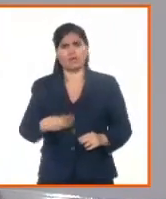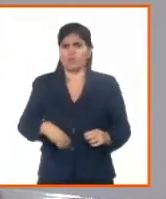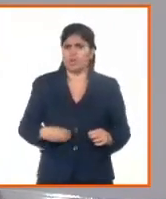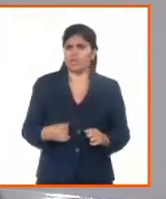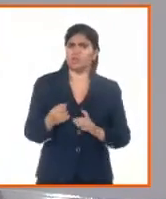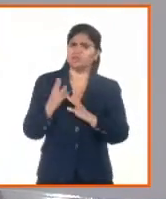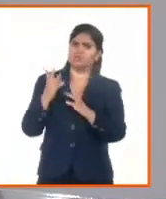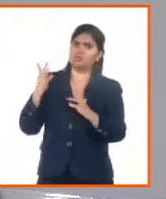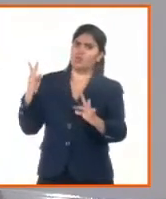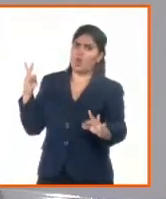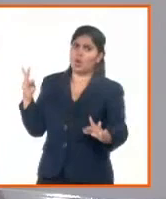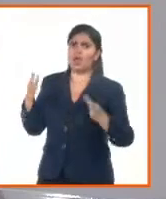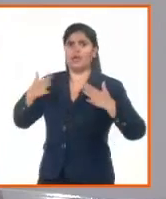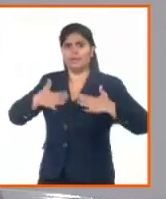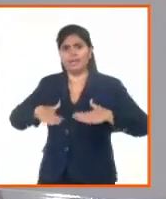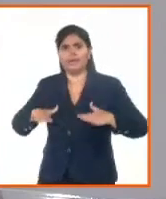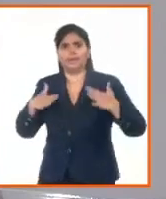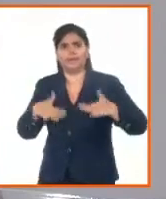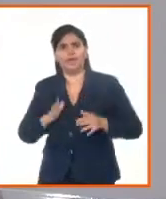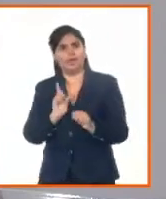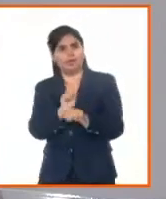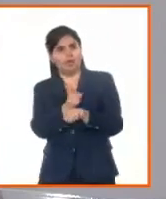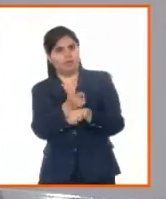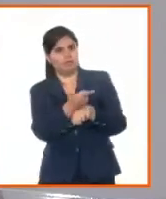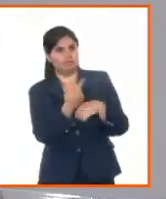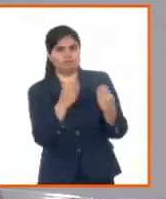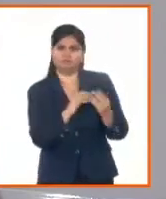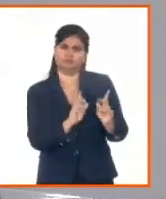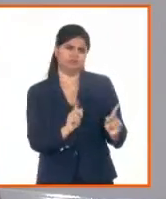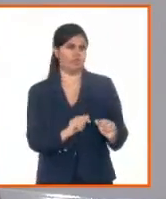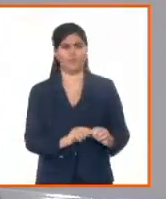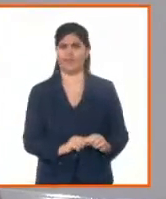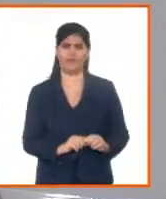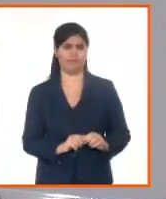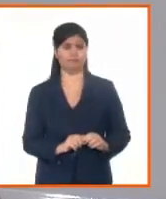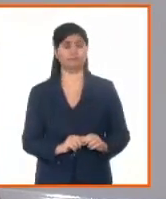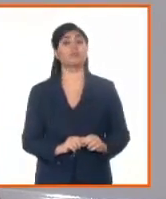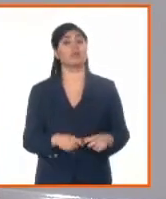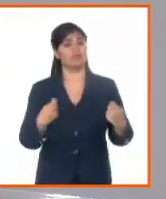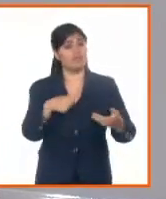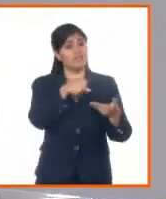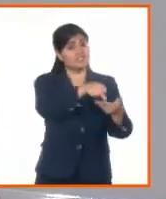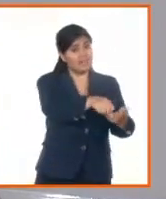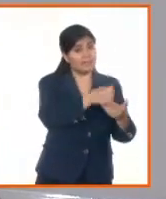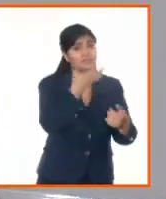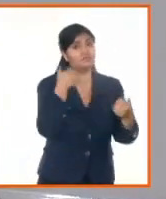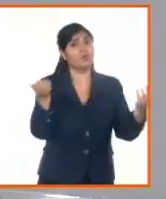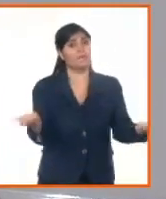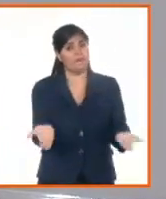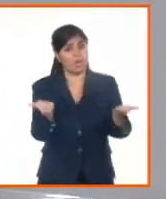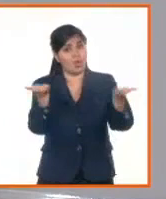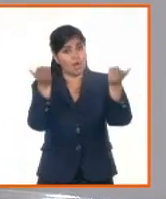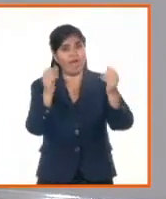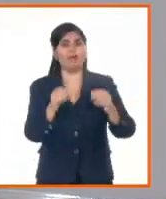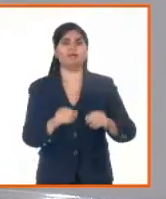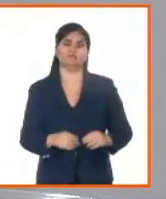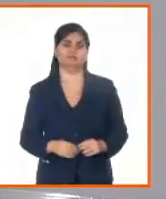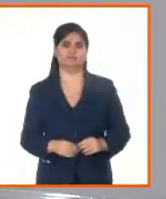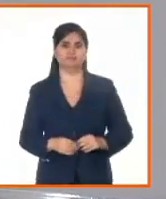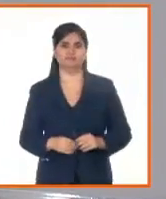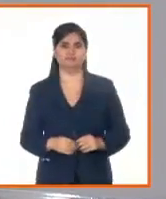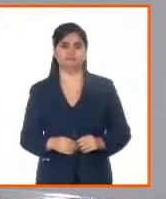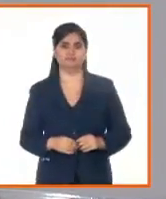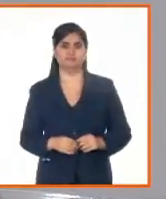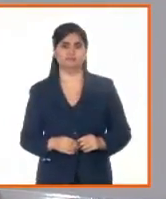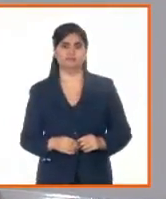transitando hacia un reconocimiento de la validez y de la autenticidad de los documentos electrónicos notariales y registrales.